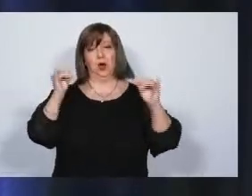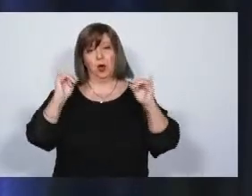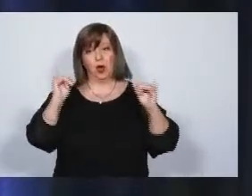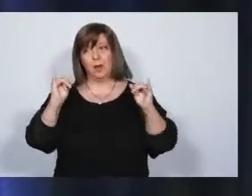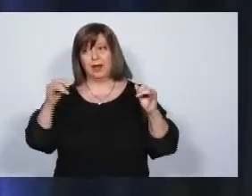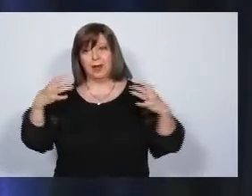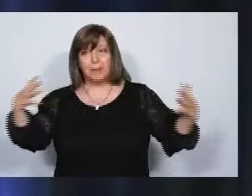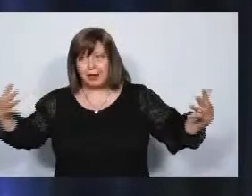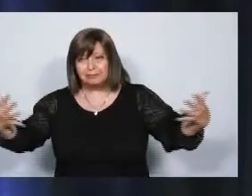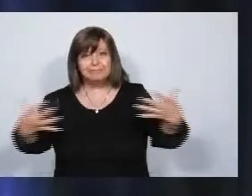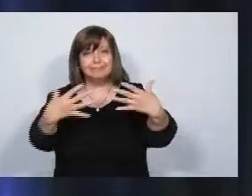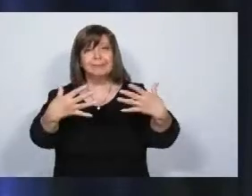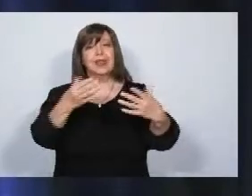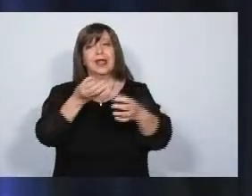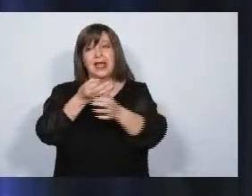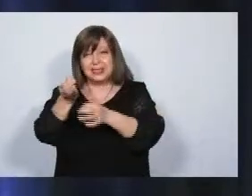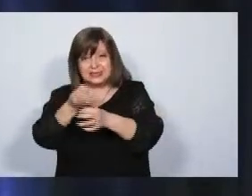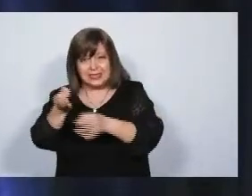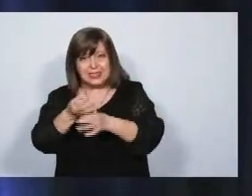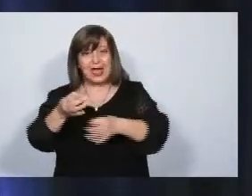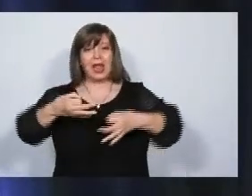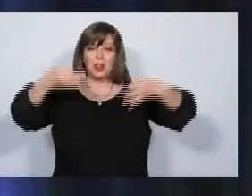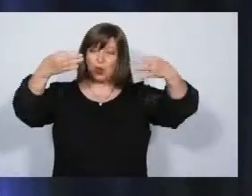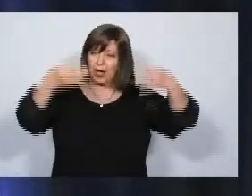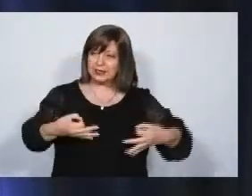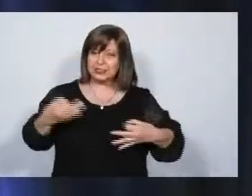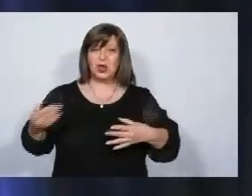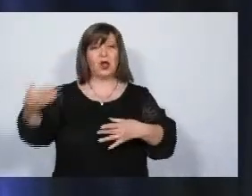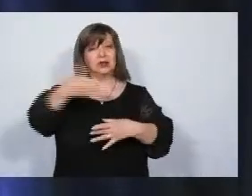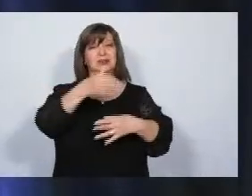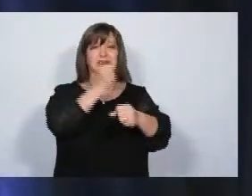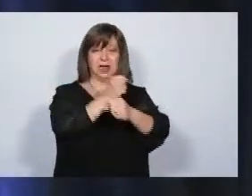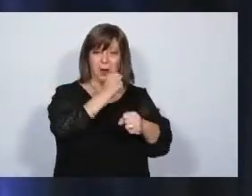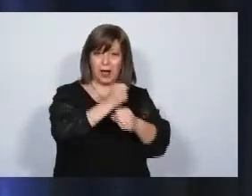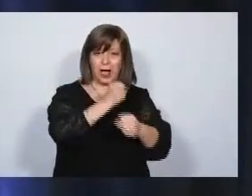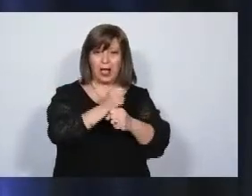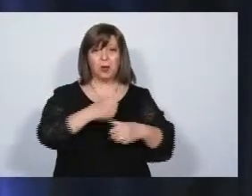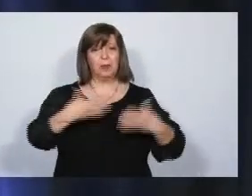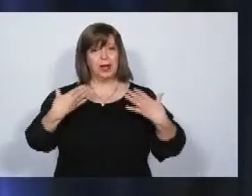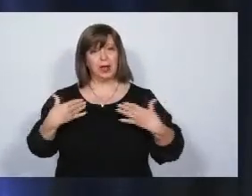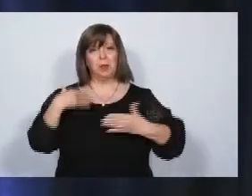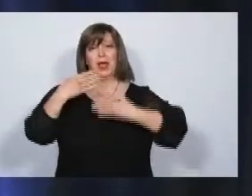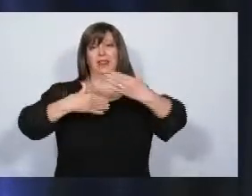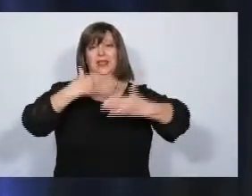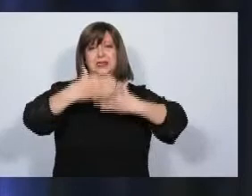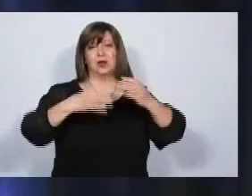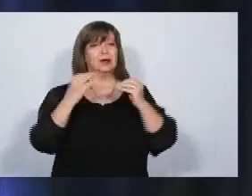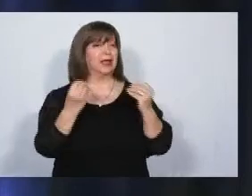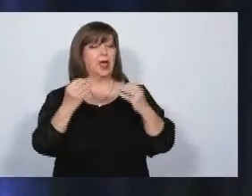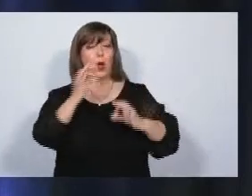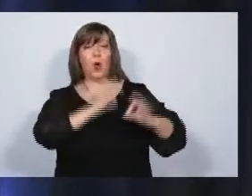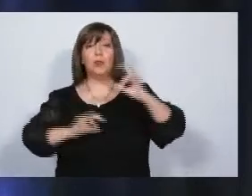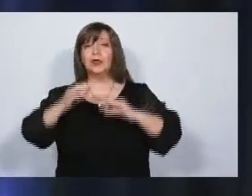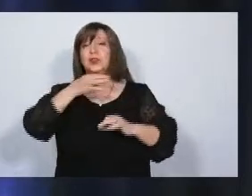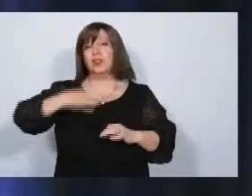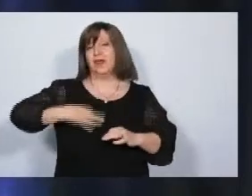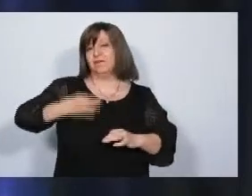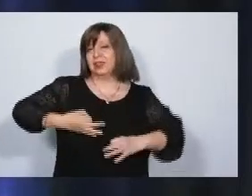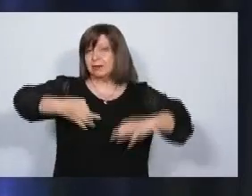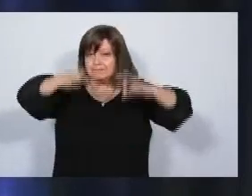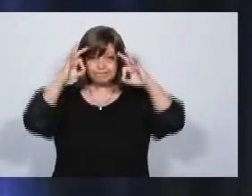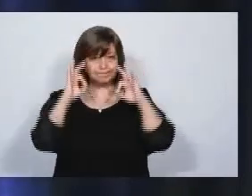con la educación y con acceso al mercado de trabajo para que puedan desarrollar un proyecto de vida plena.